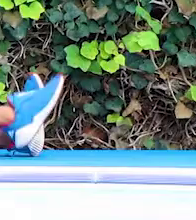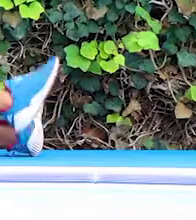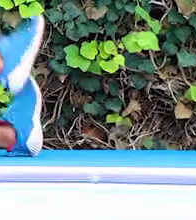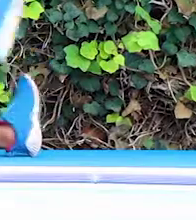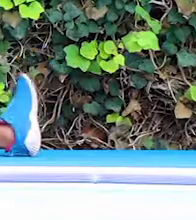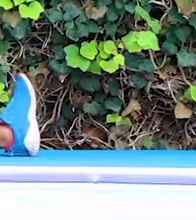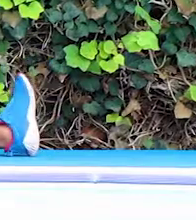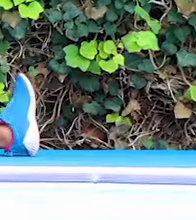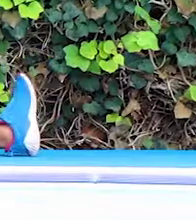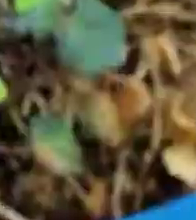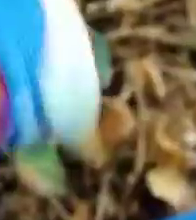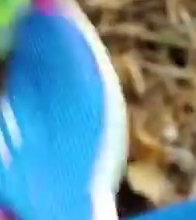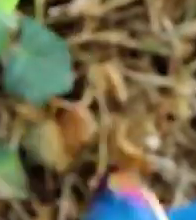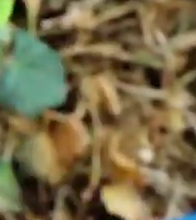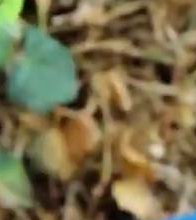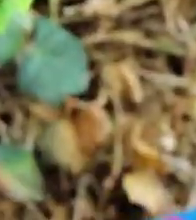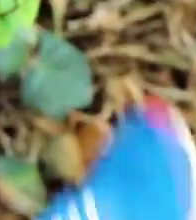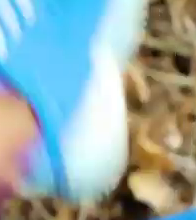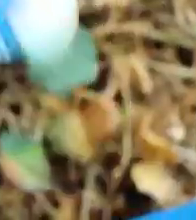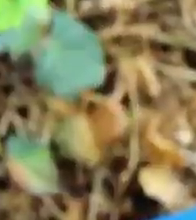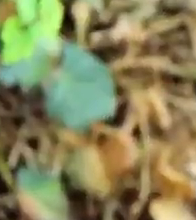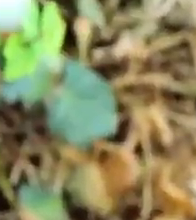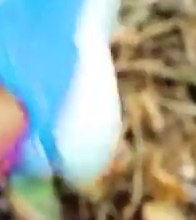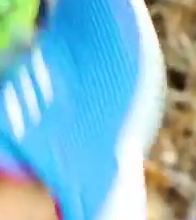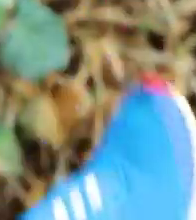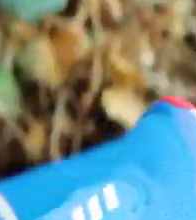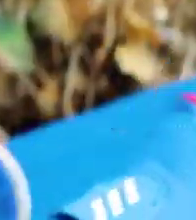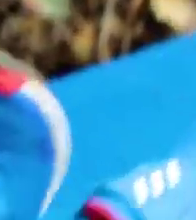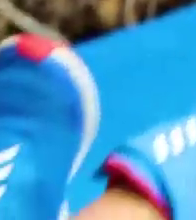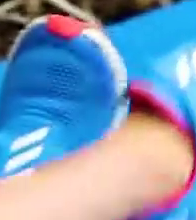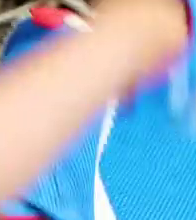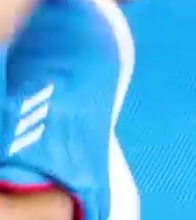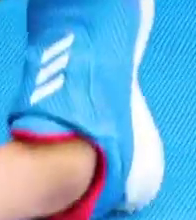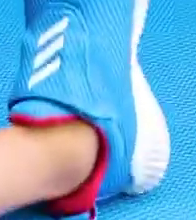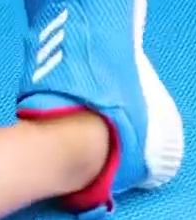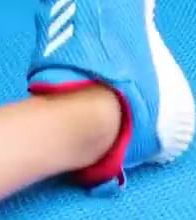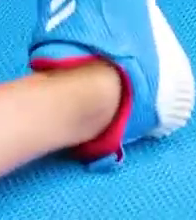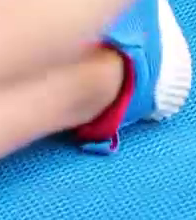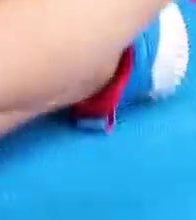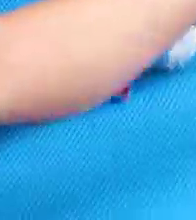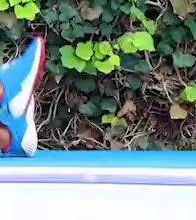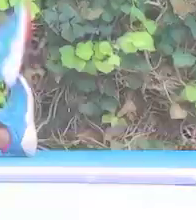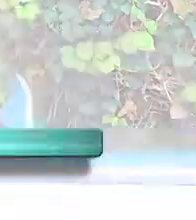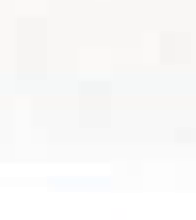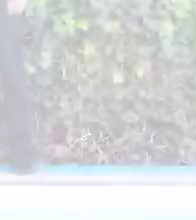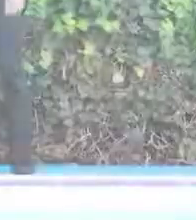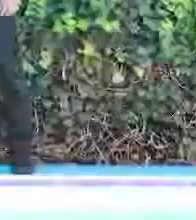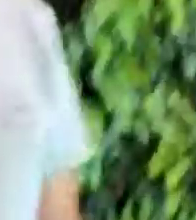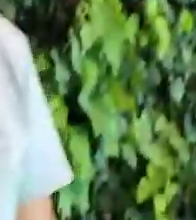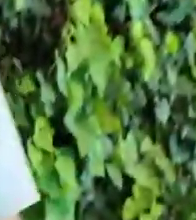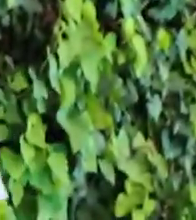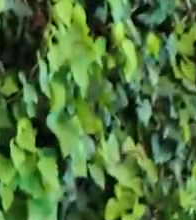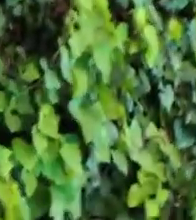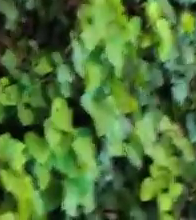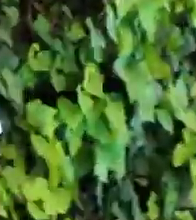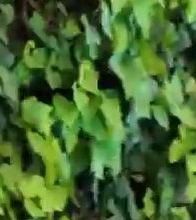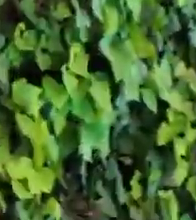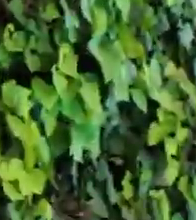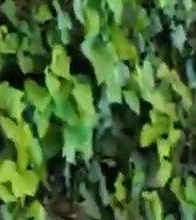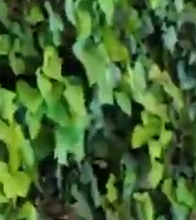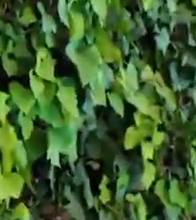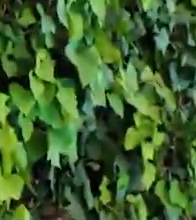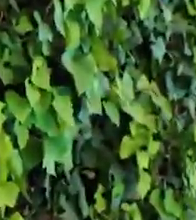sin tocar el piso. Dos. Procura que no toque el piso tu talón. Tres. Una más. Ok. Seguimos